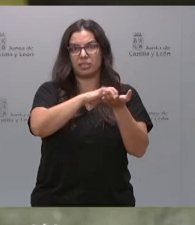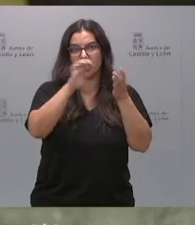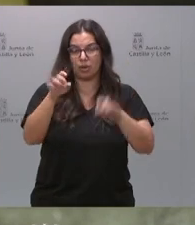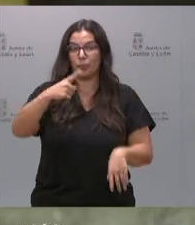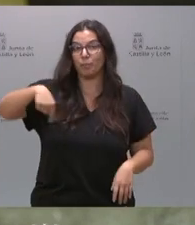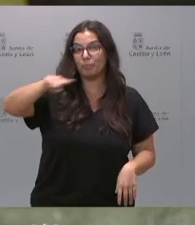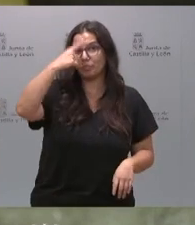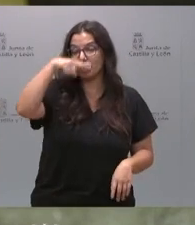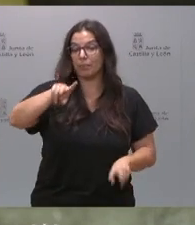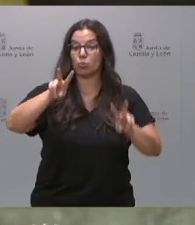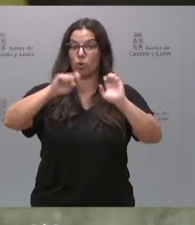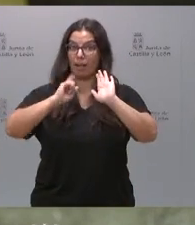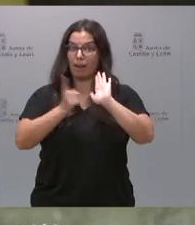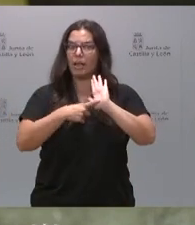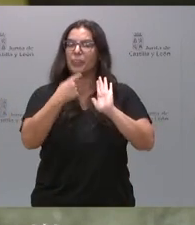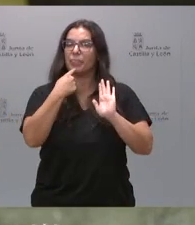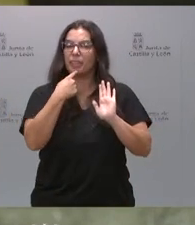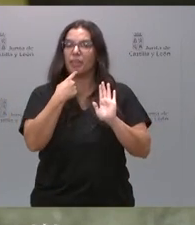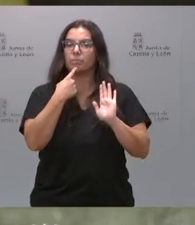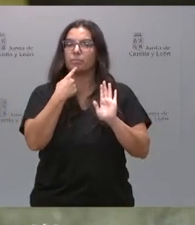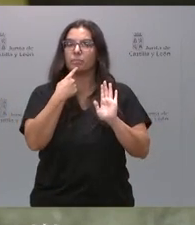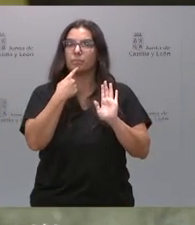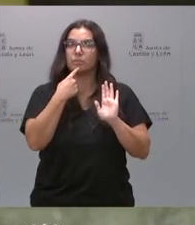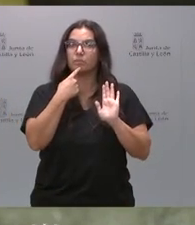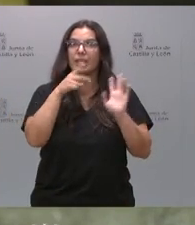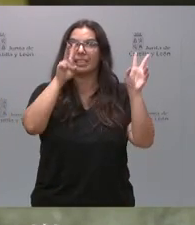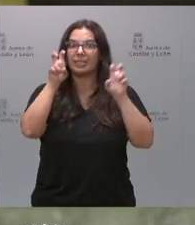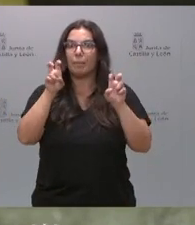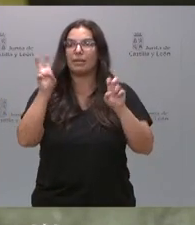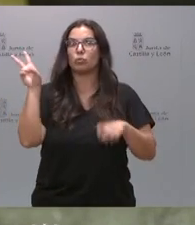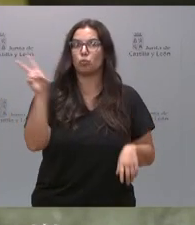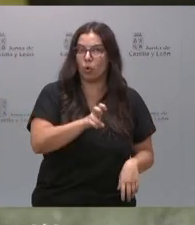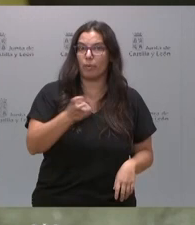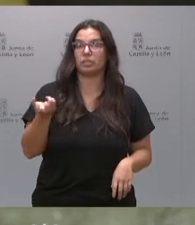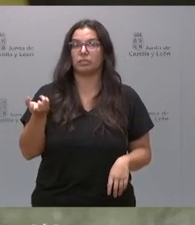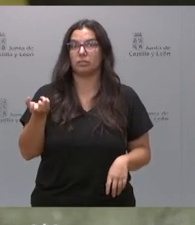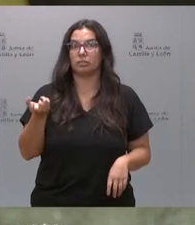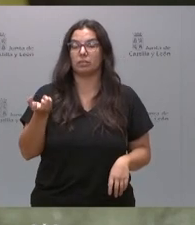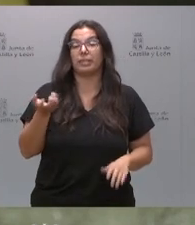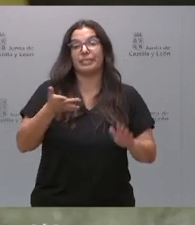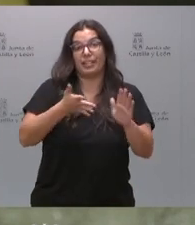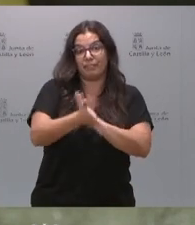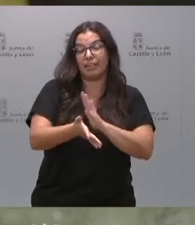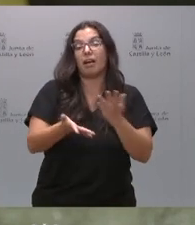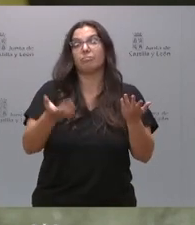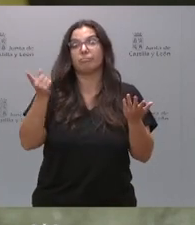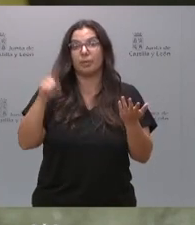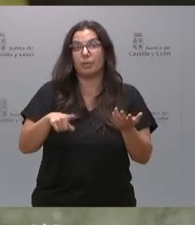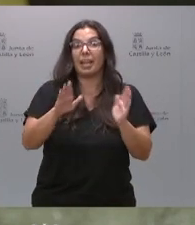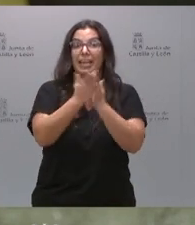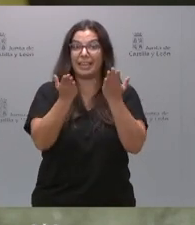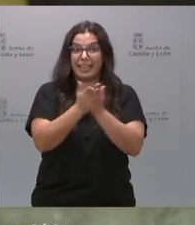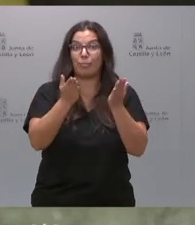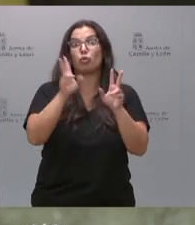ustedes, la nueva ley conlleva nuevos temarios y, por tanto, tendrá que haber también nuevos